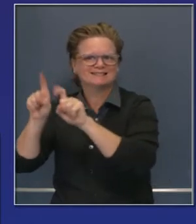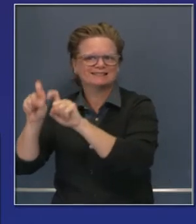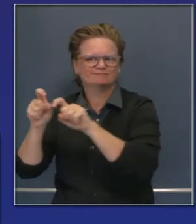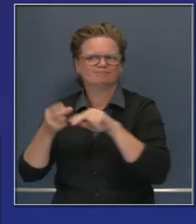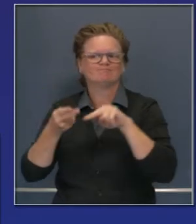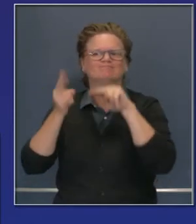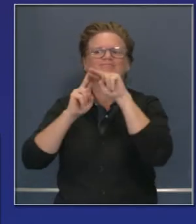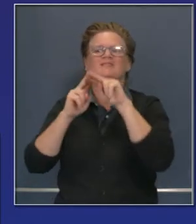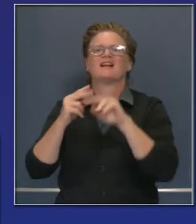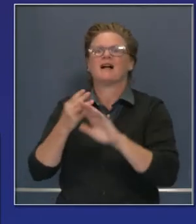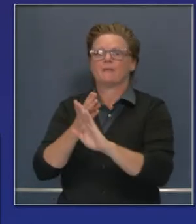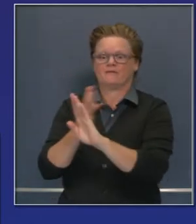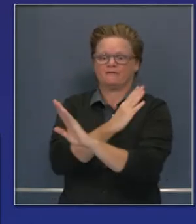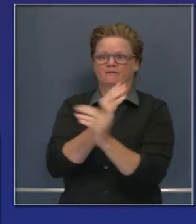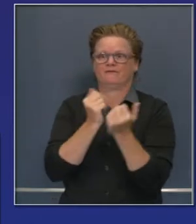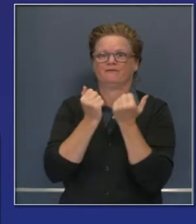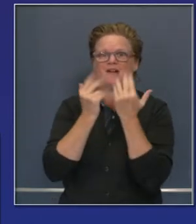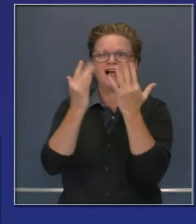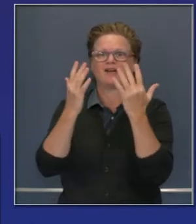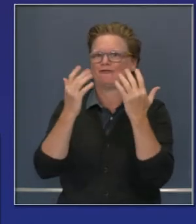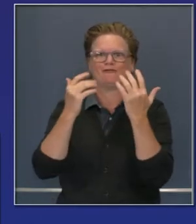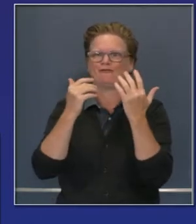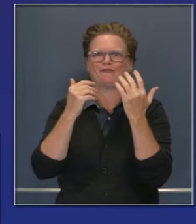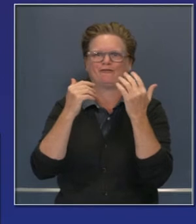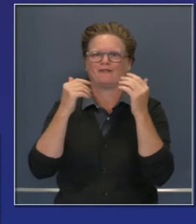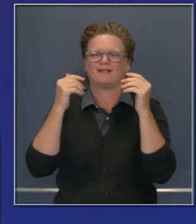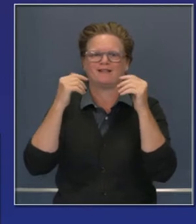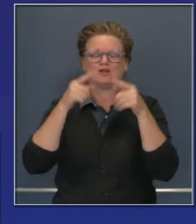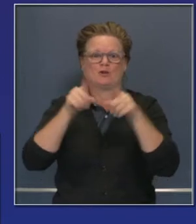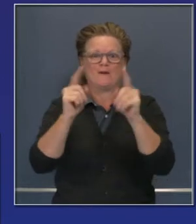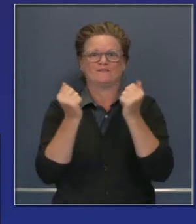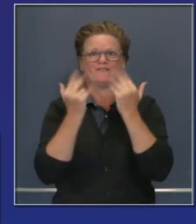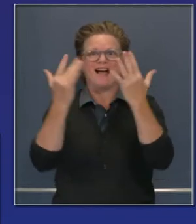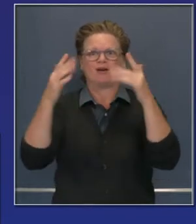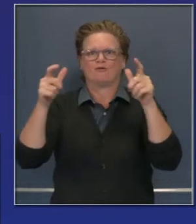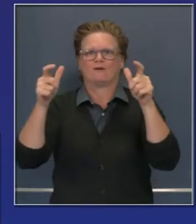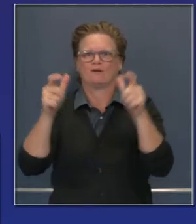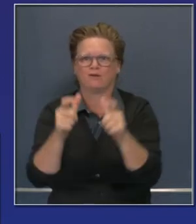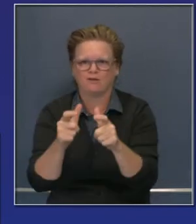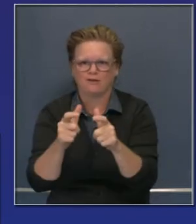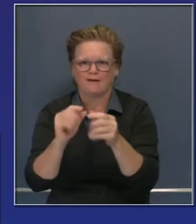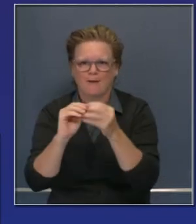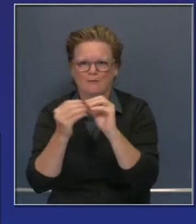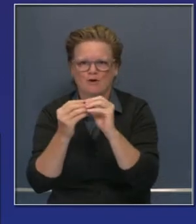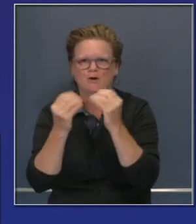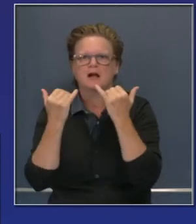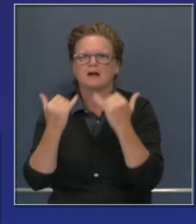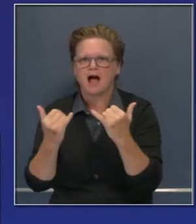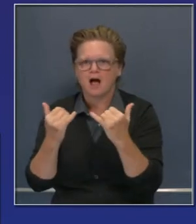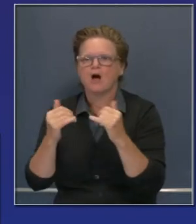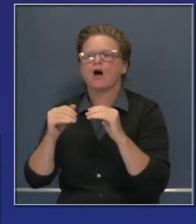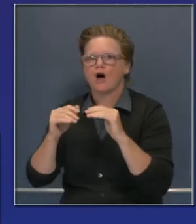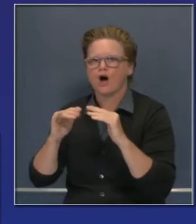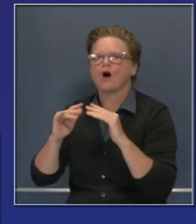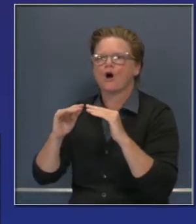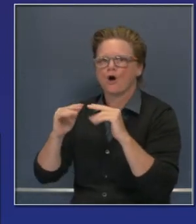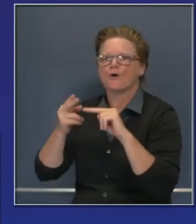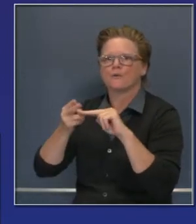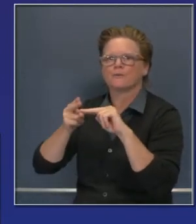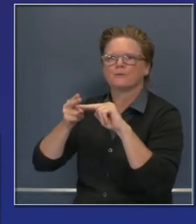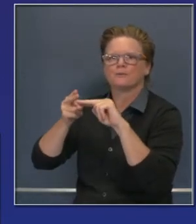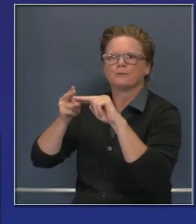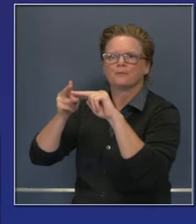incendios naturales. El domo de calor, los vientos, todo esto impactaba